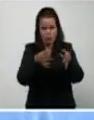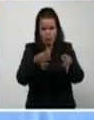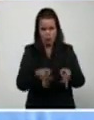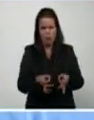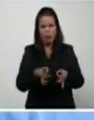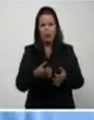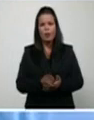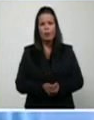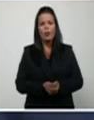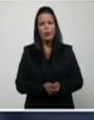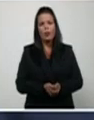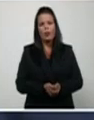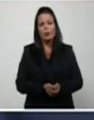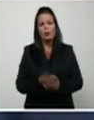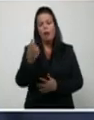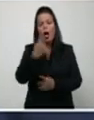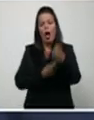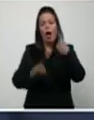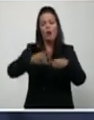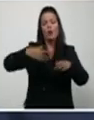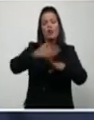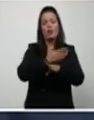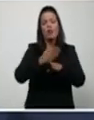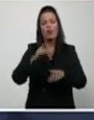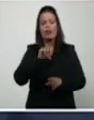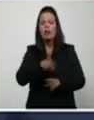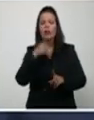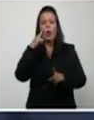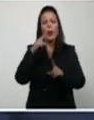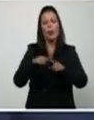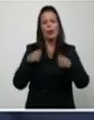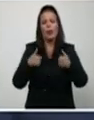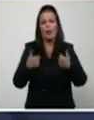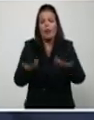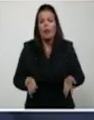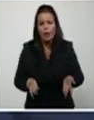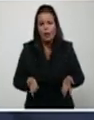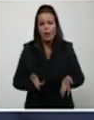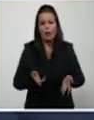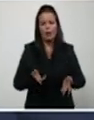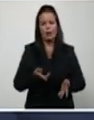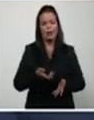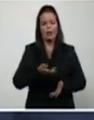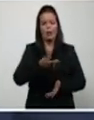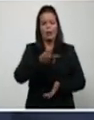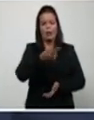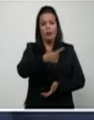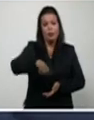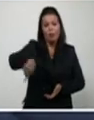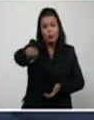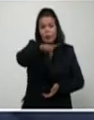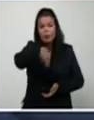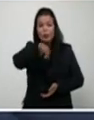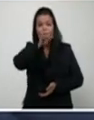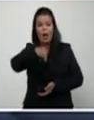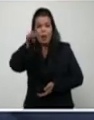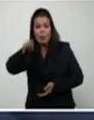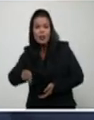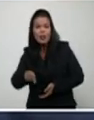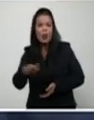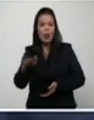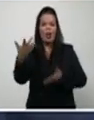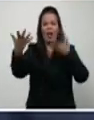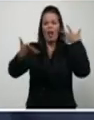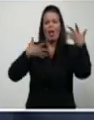con un humor diferente. Lo que pretende es que la gente pase un rato divertido, que pase un rato